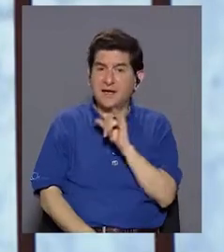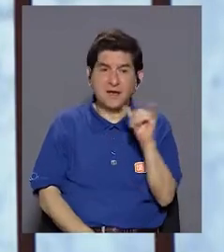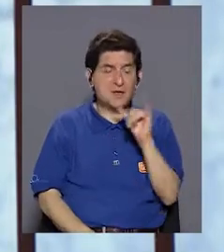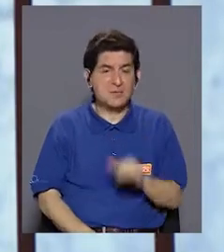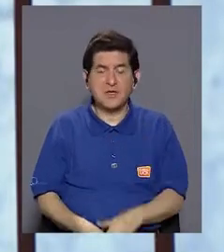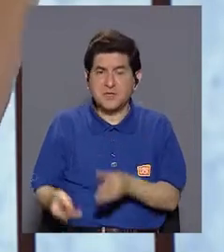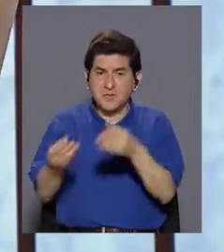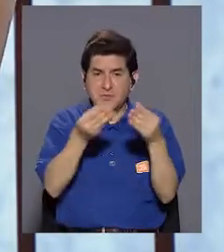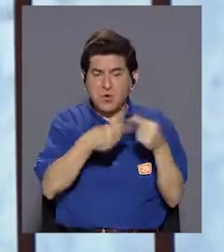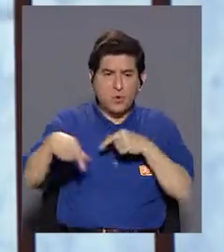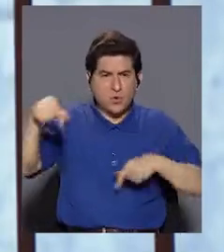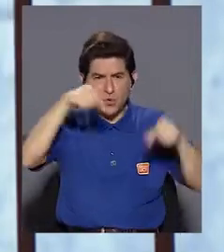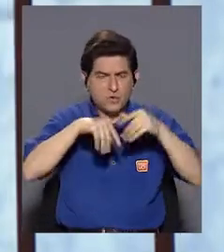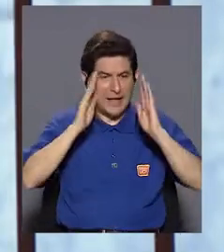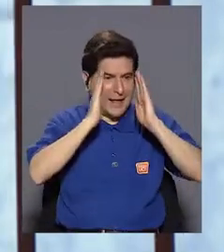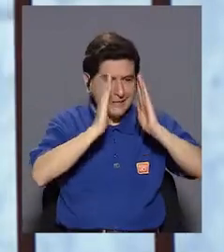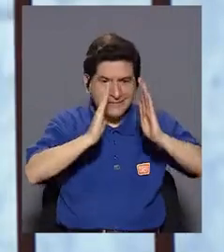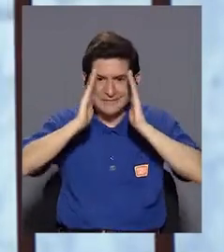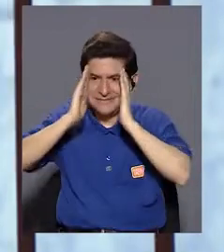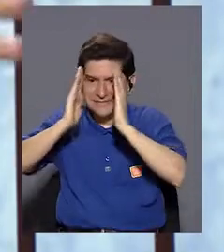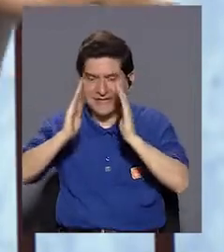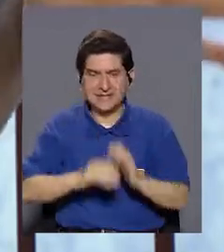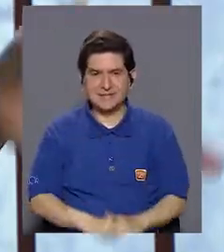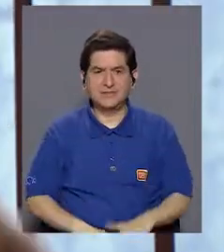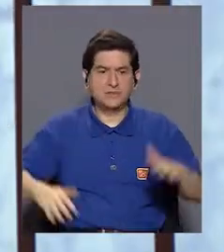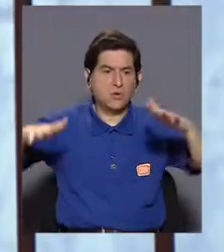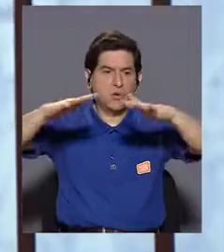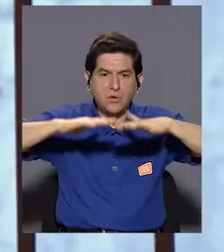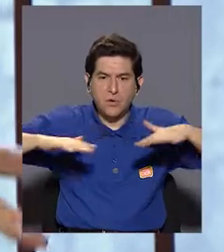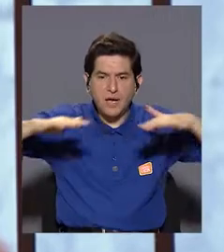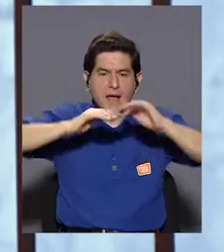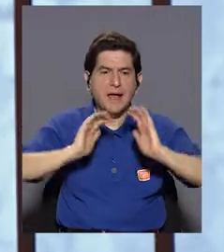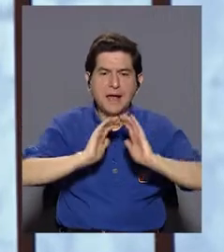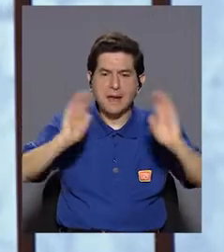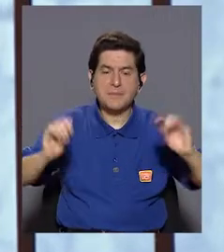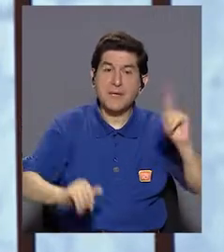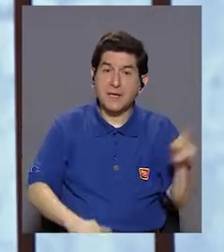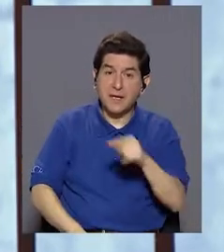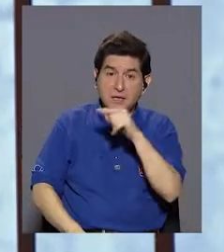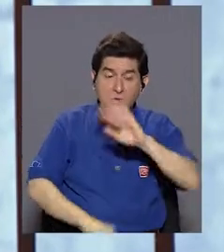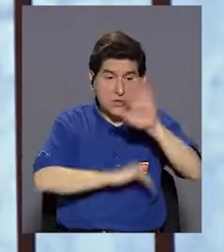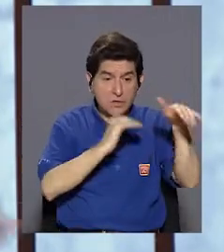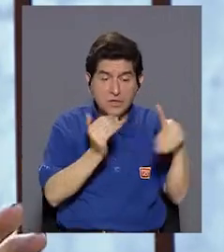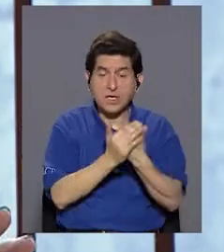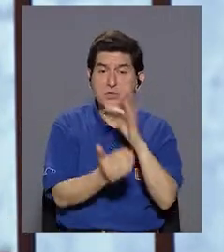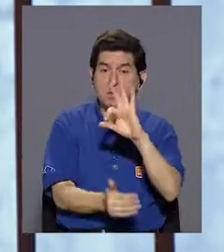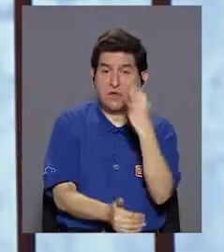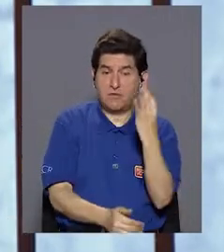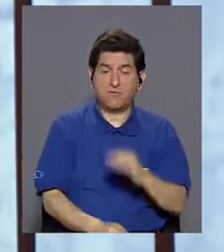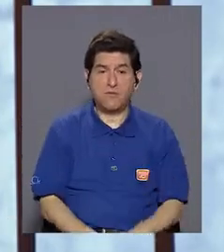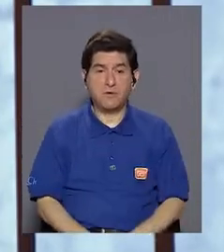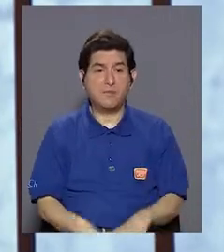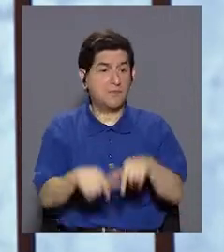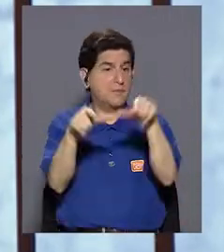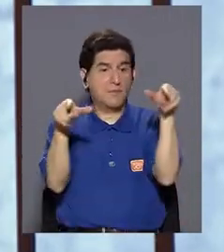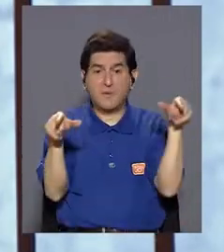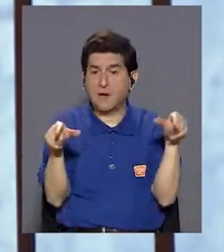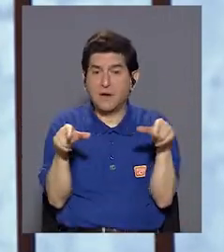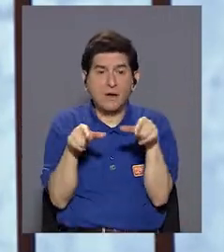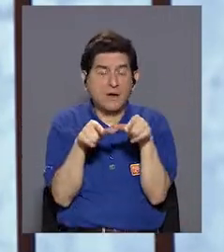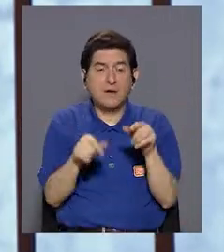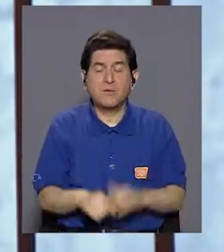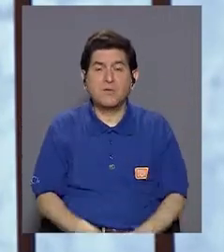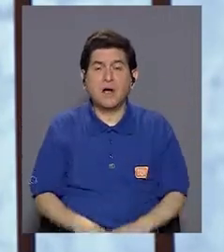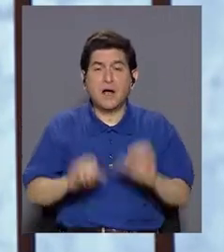mismo que con las usancias químicas, estar pendiente de cuál es el ambiente del niño y eliminar de todas formas a como haya lugar